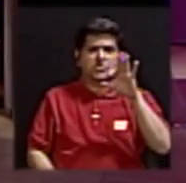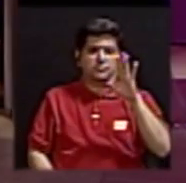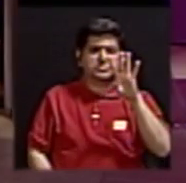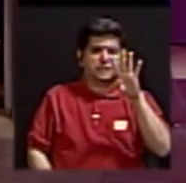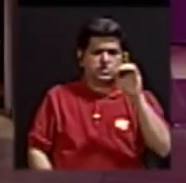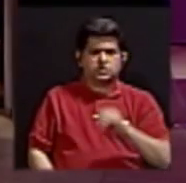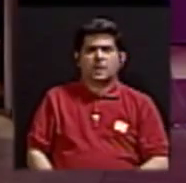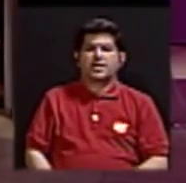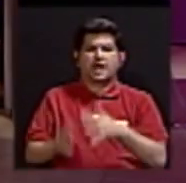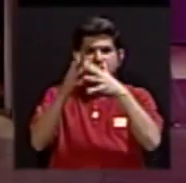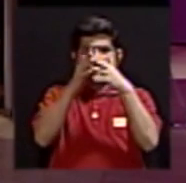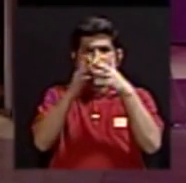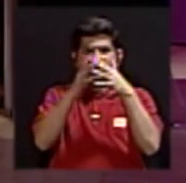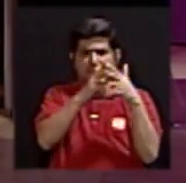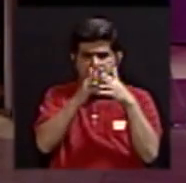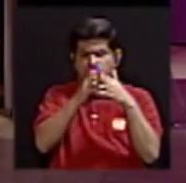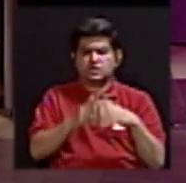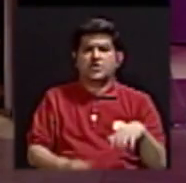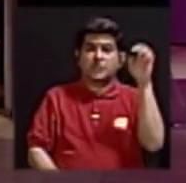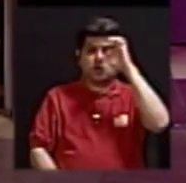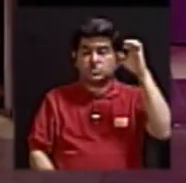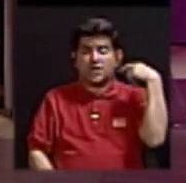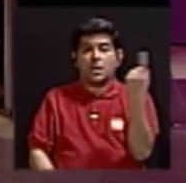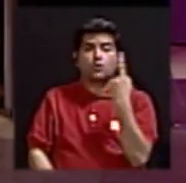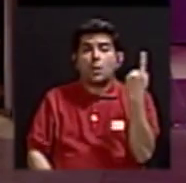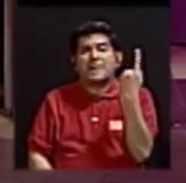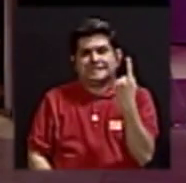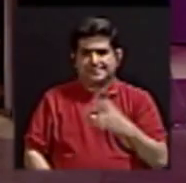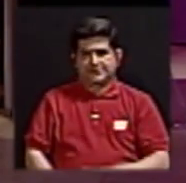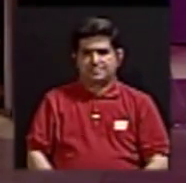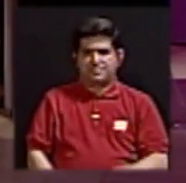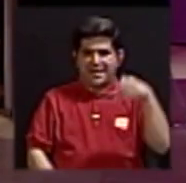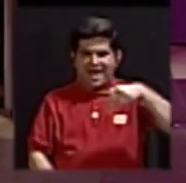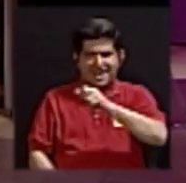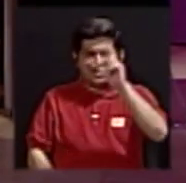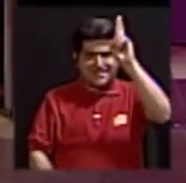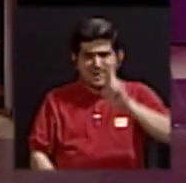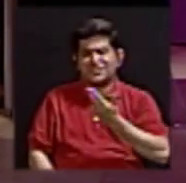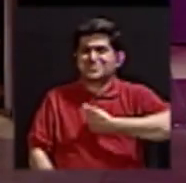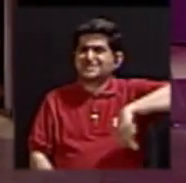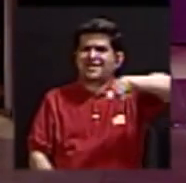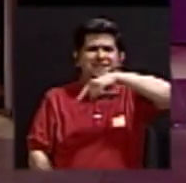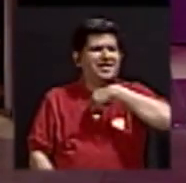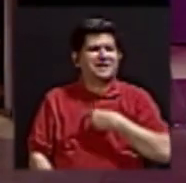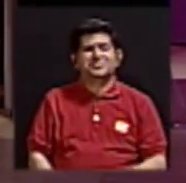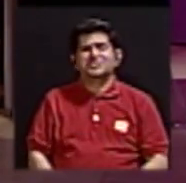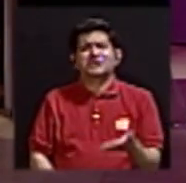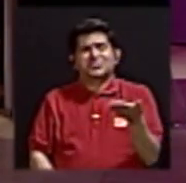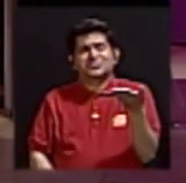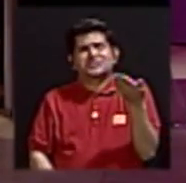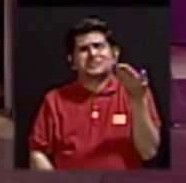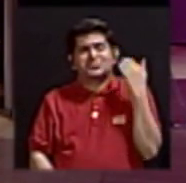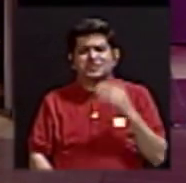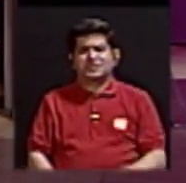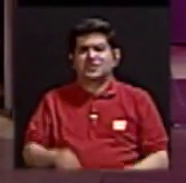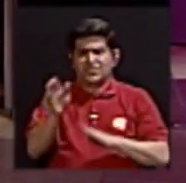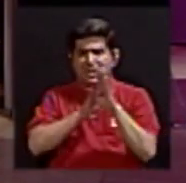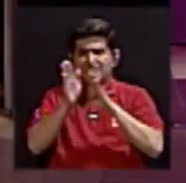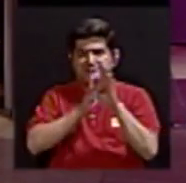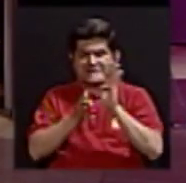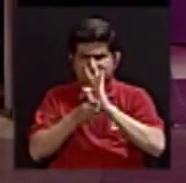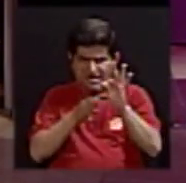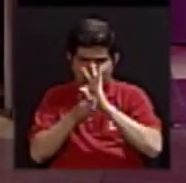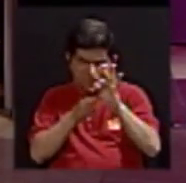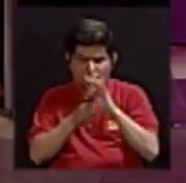en Europa también desde siempre, nosotros en Costa Rica, desafortunadamente un poco más atrás en el desarrollo de esos